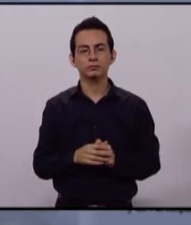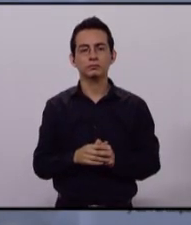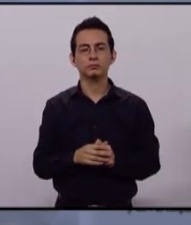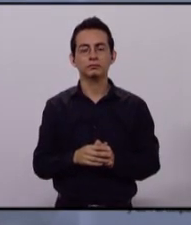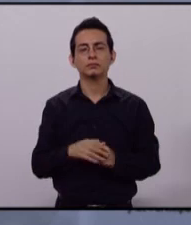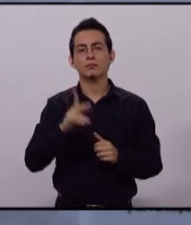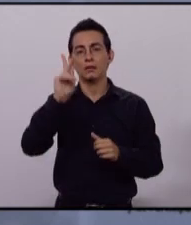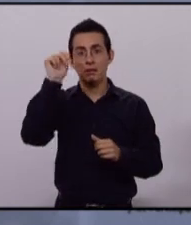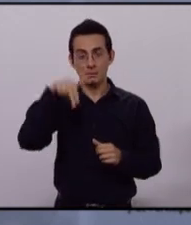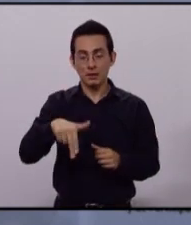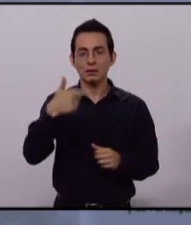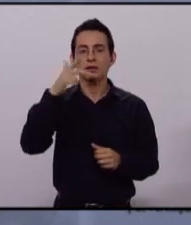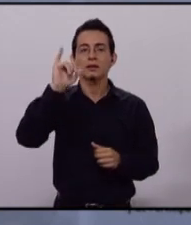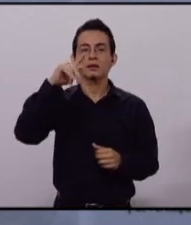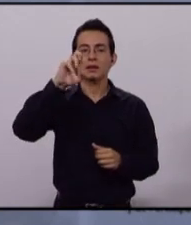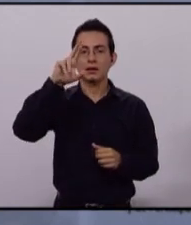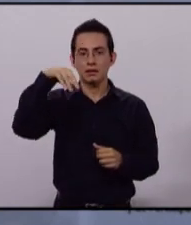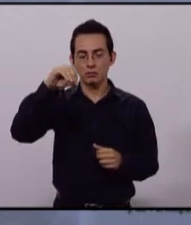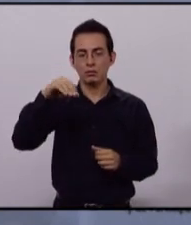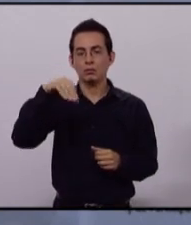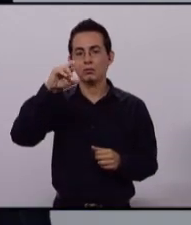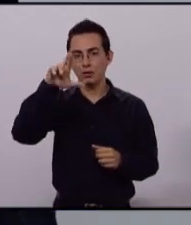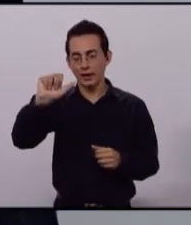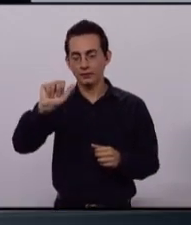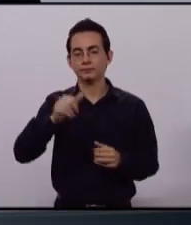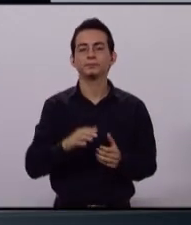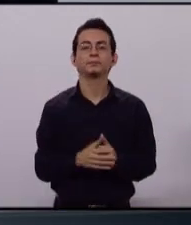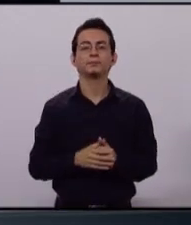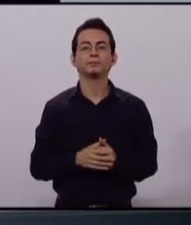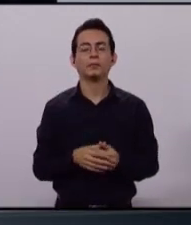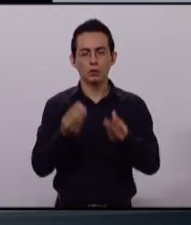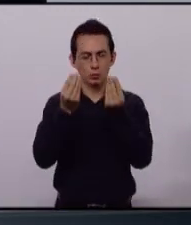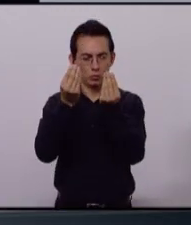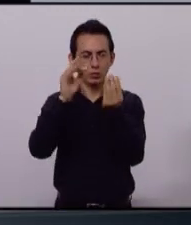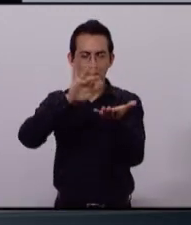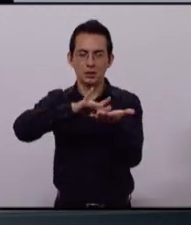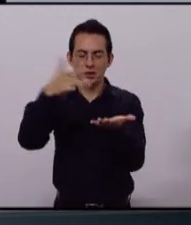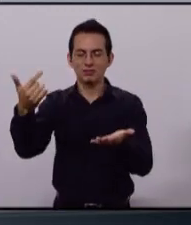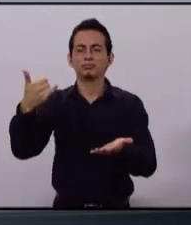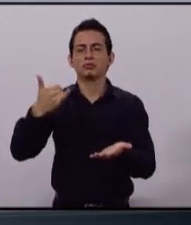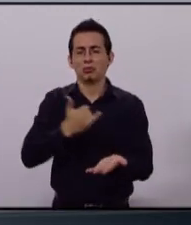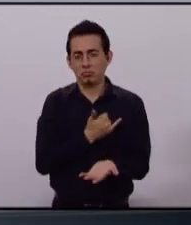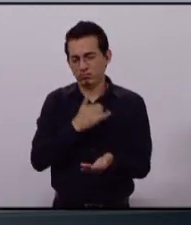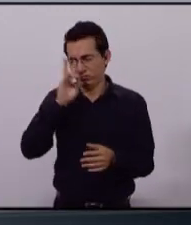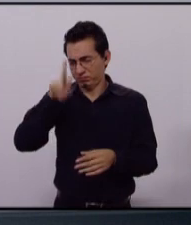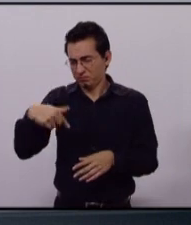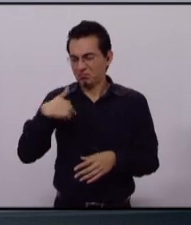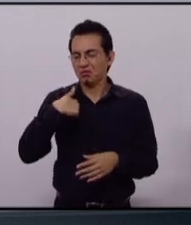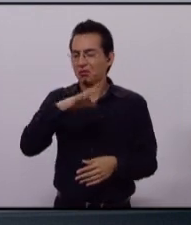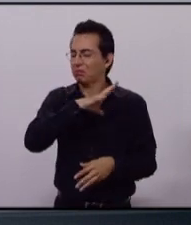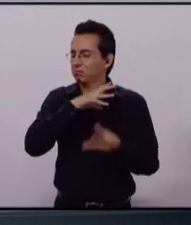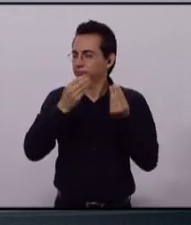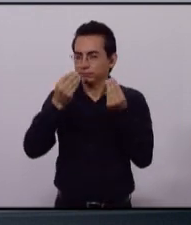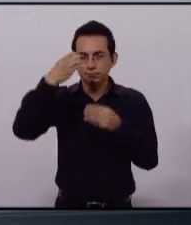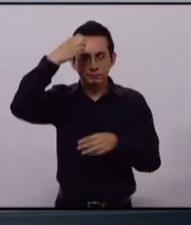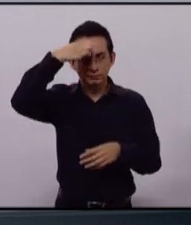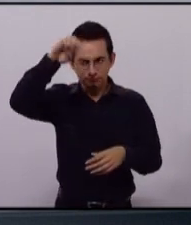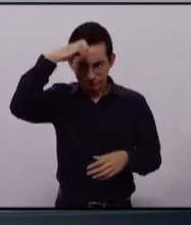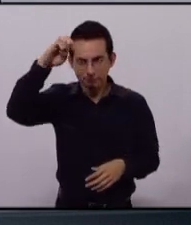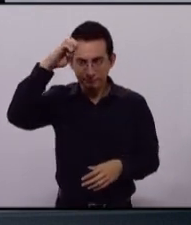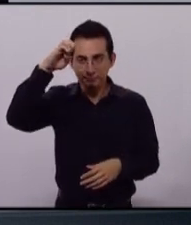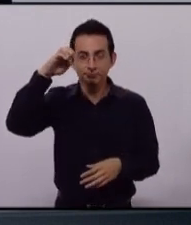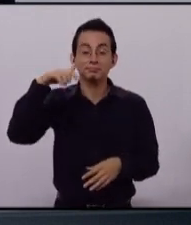Candidato del PAN, Guillermo Martínez Mora, es su turno. Muchas gracias. Yo tengo experiencia y con el objeto de generar